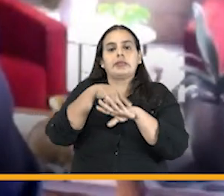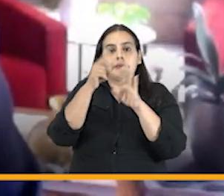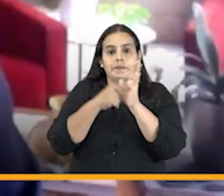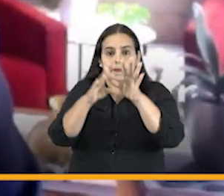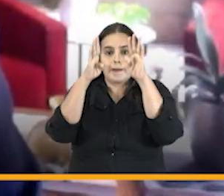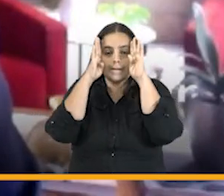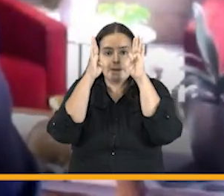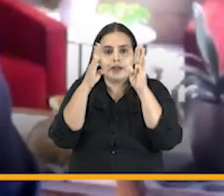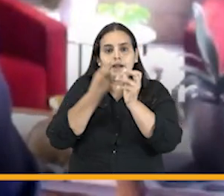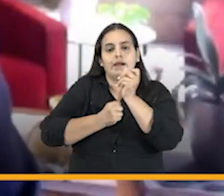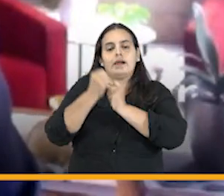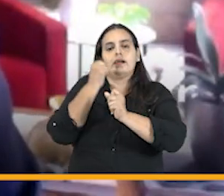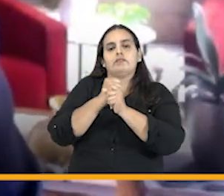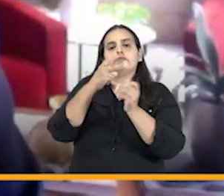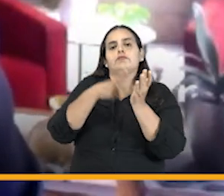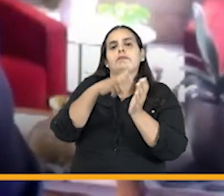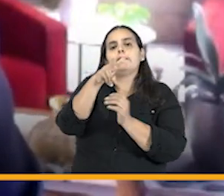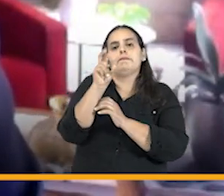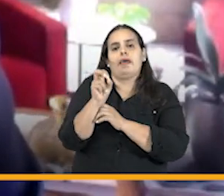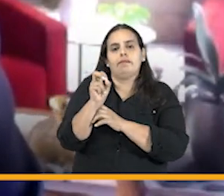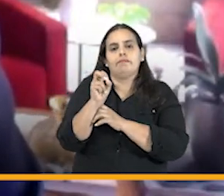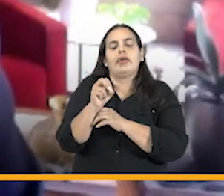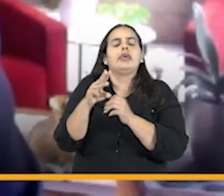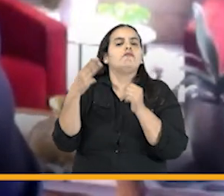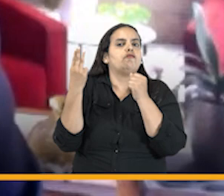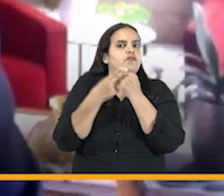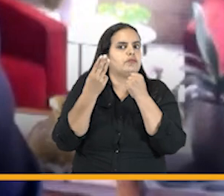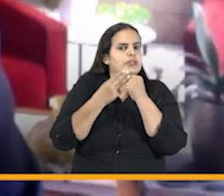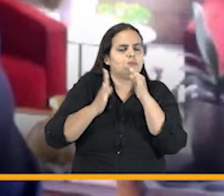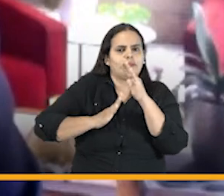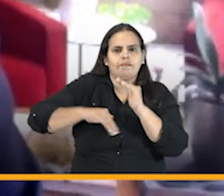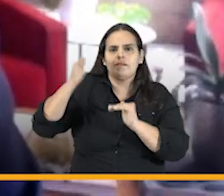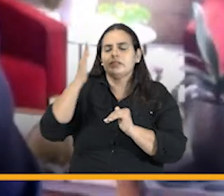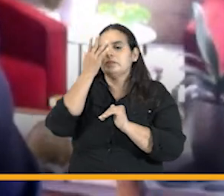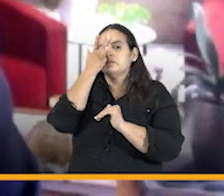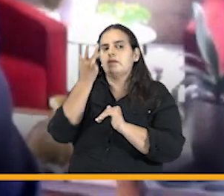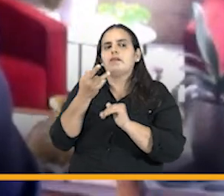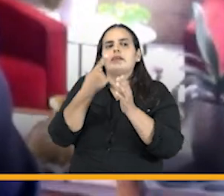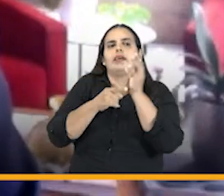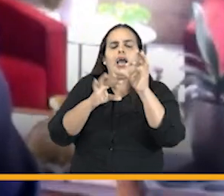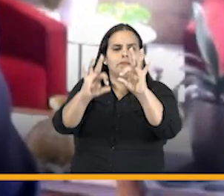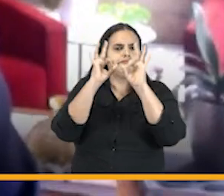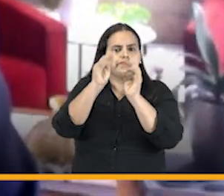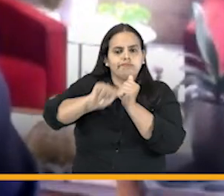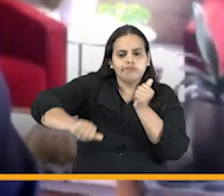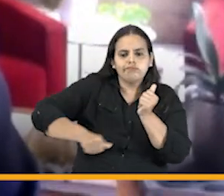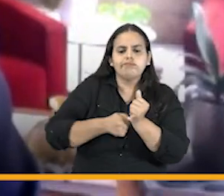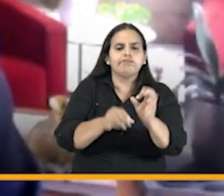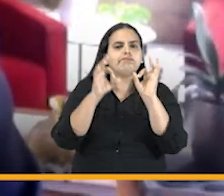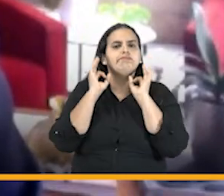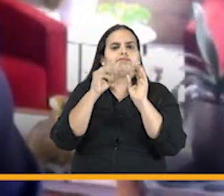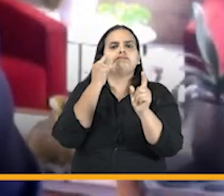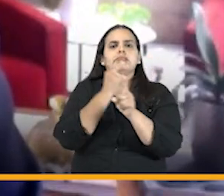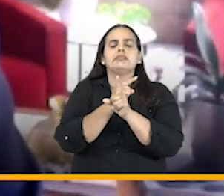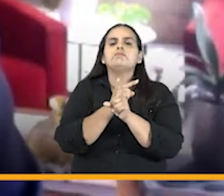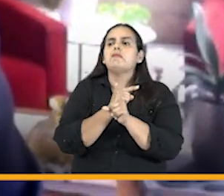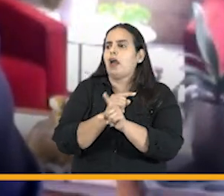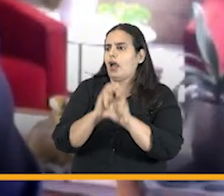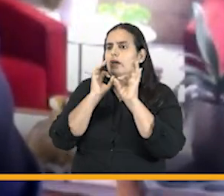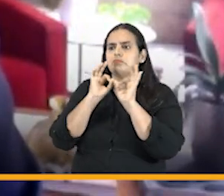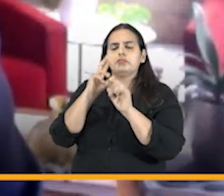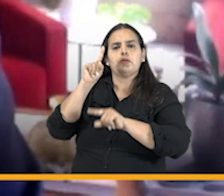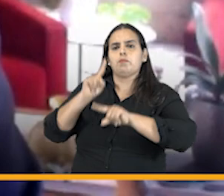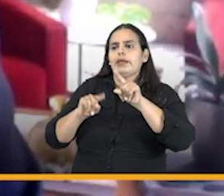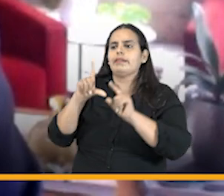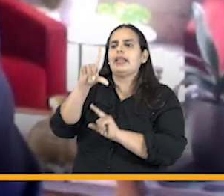prestando desde el año 2020 es fundamental porque quien tiene una buena asesoría posiblemente logra evitar un